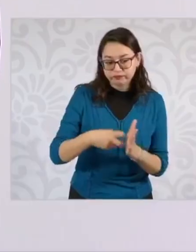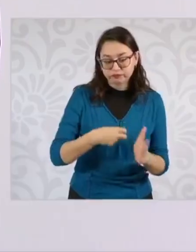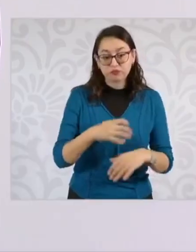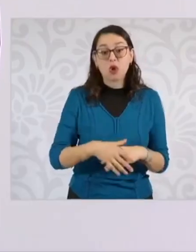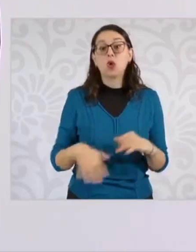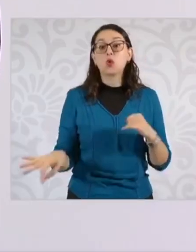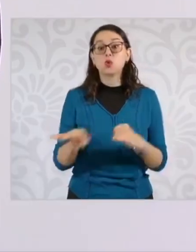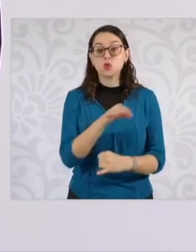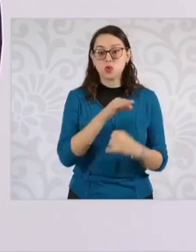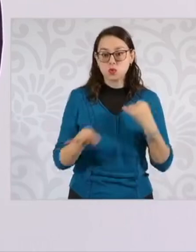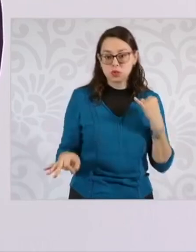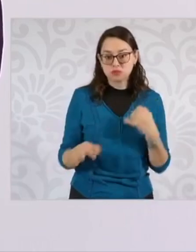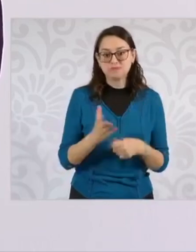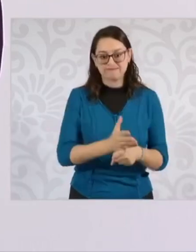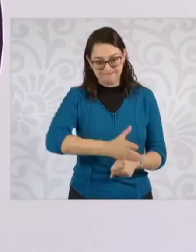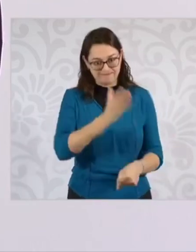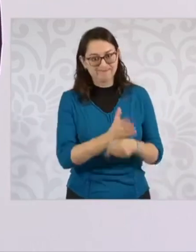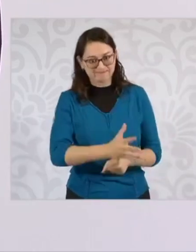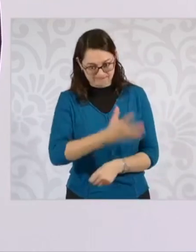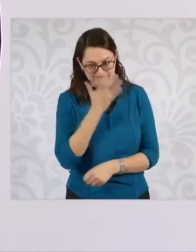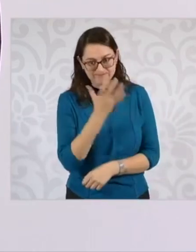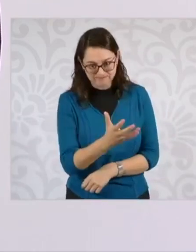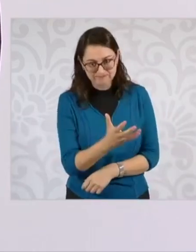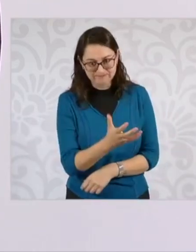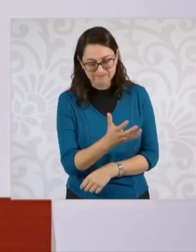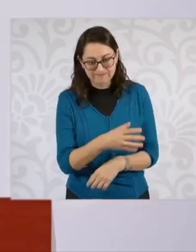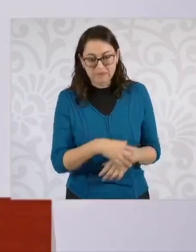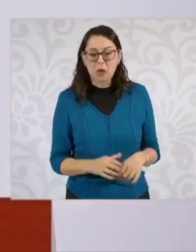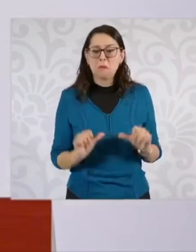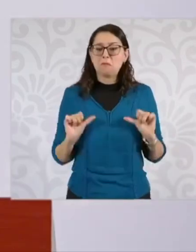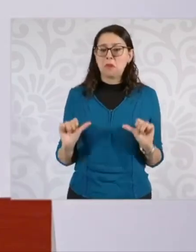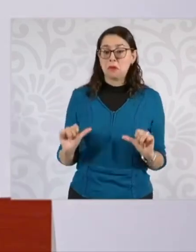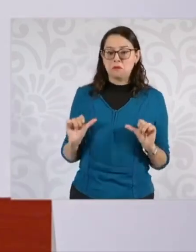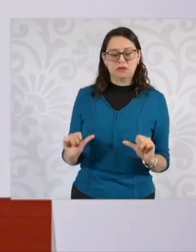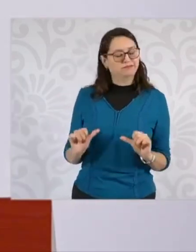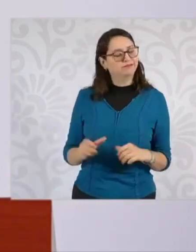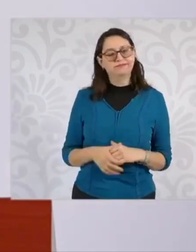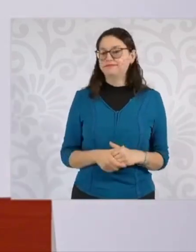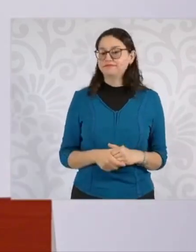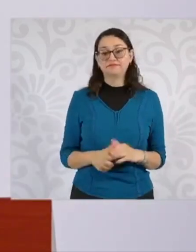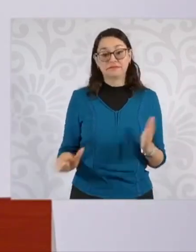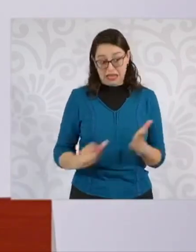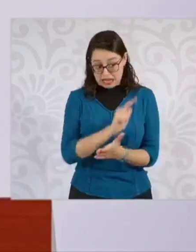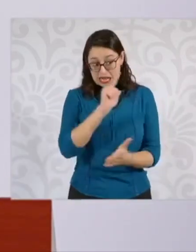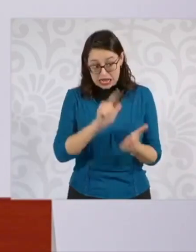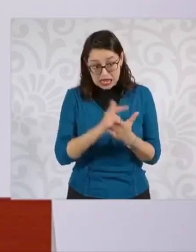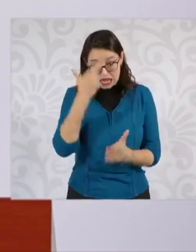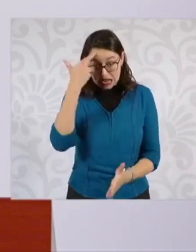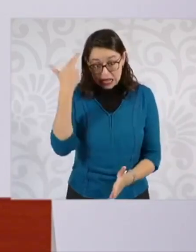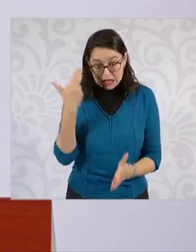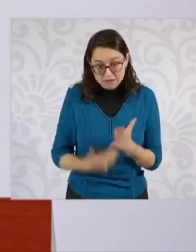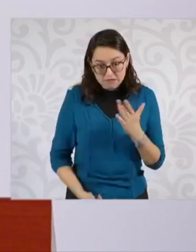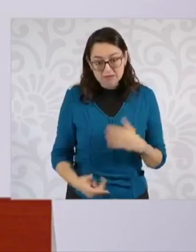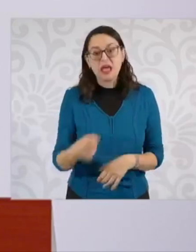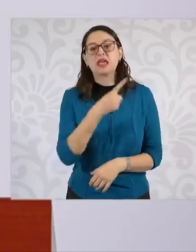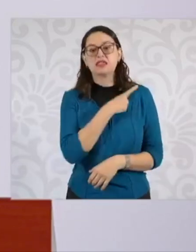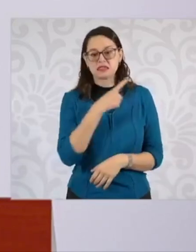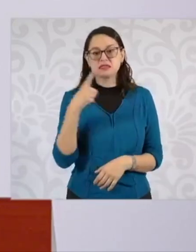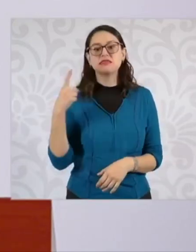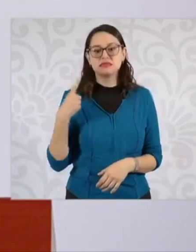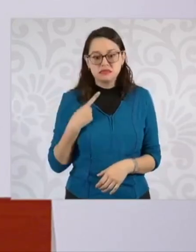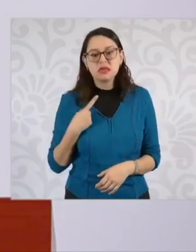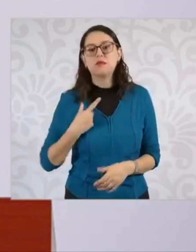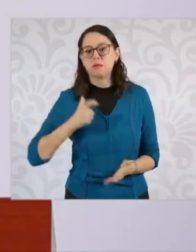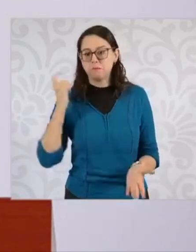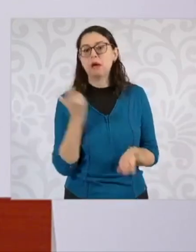Tenemos que combatir la impunidad. Tenemos que hacer que violar la ley sea más caro que cumplir la